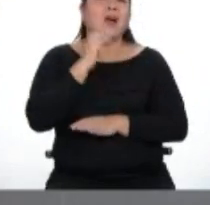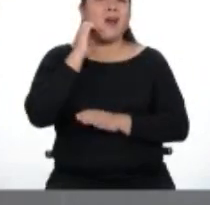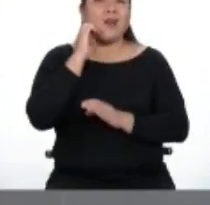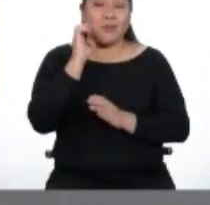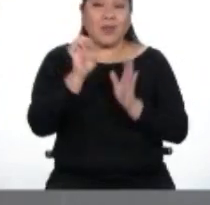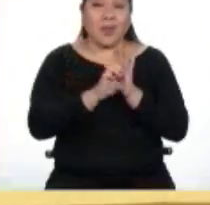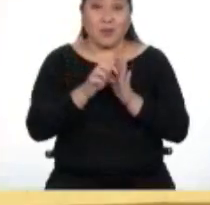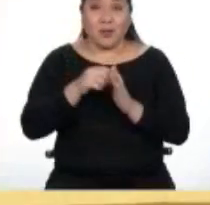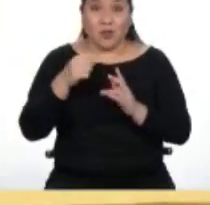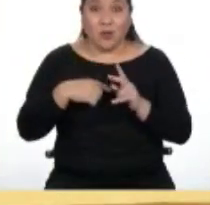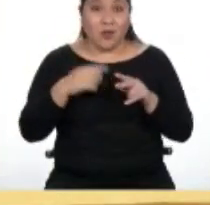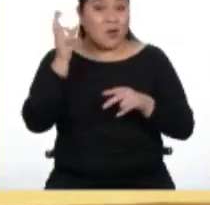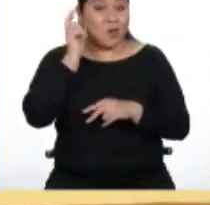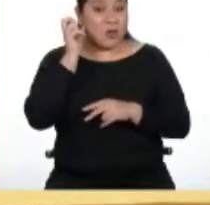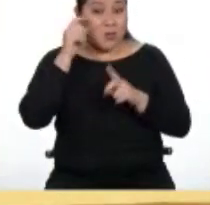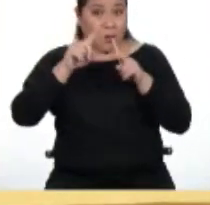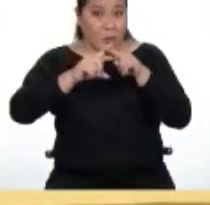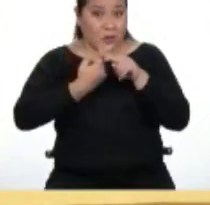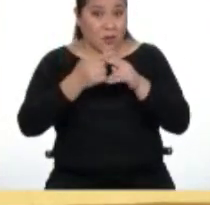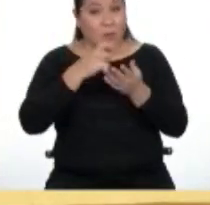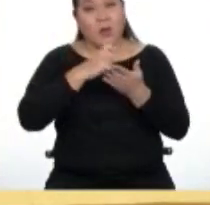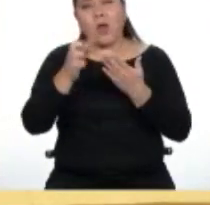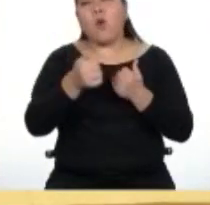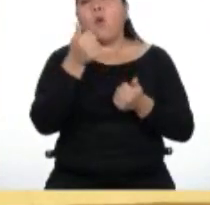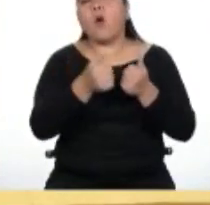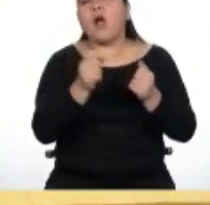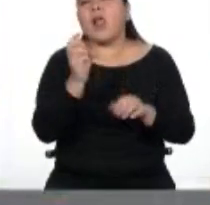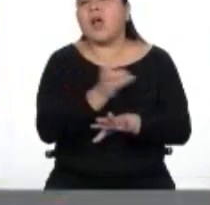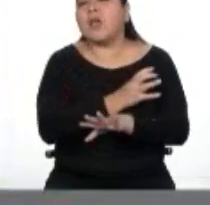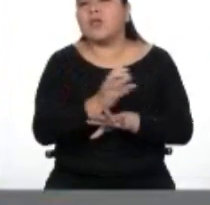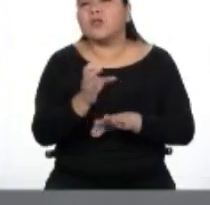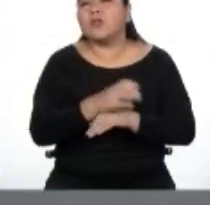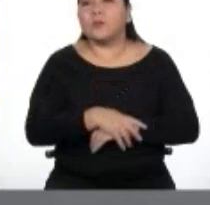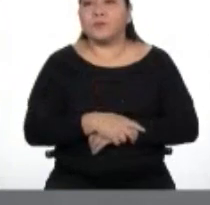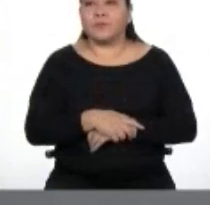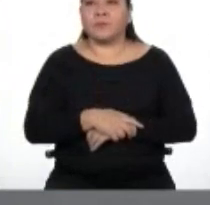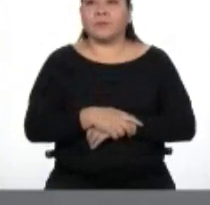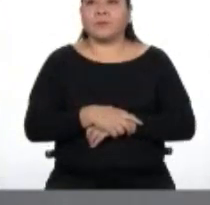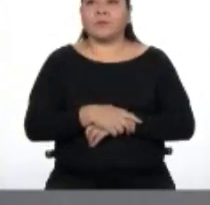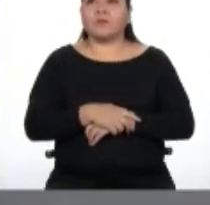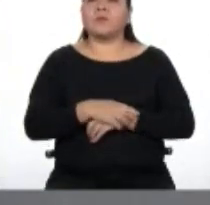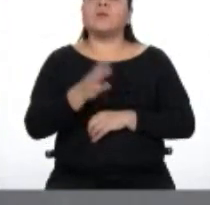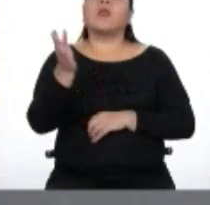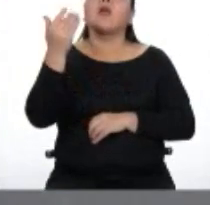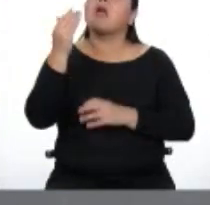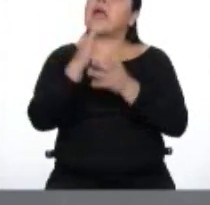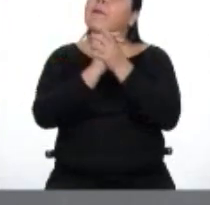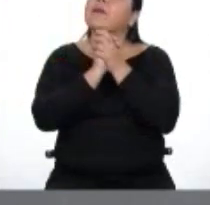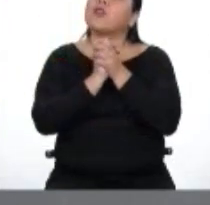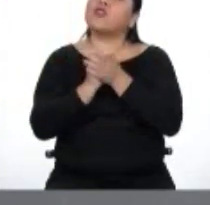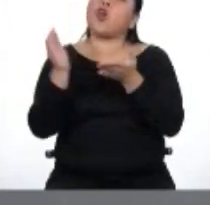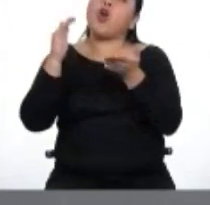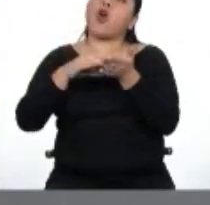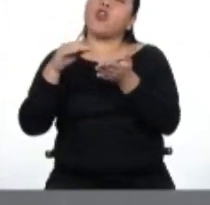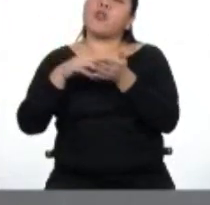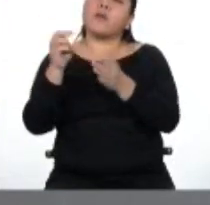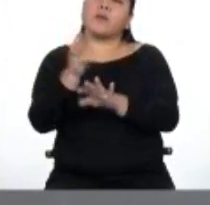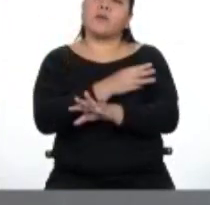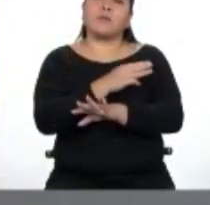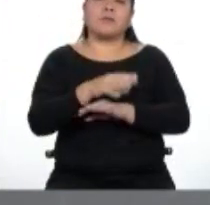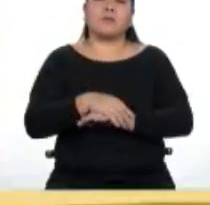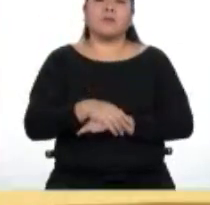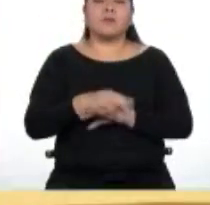del programa. ¿Ah, sí? ¿Cuál era? A ver. Amigos, ponen la música otra vez, por favor.